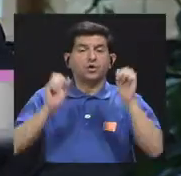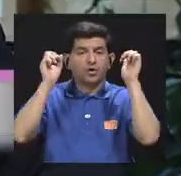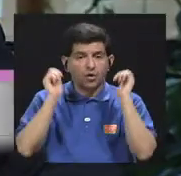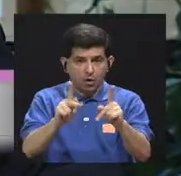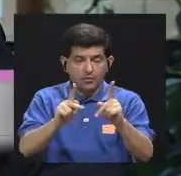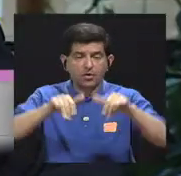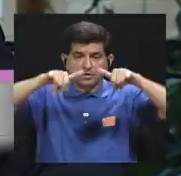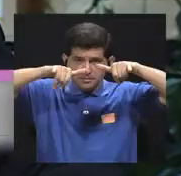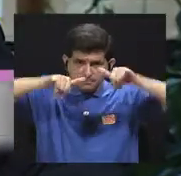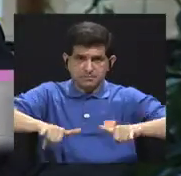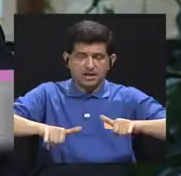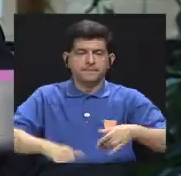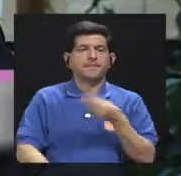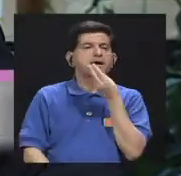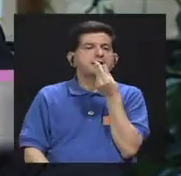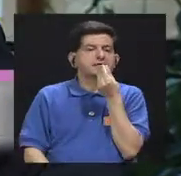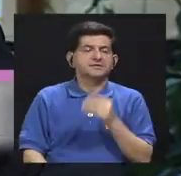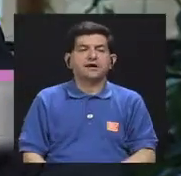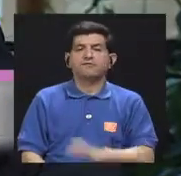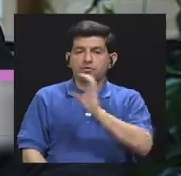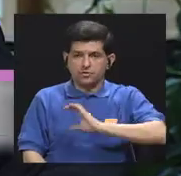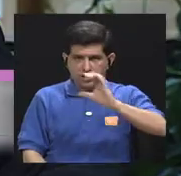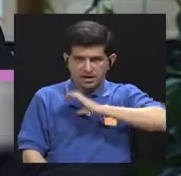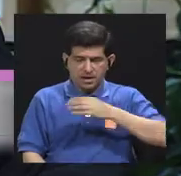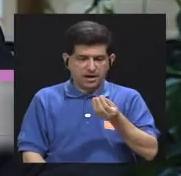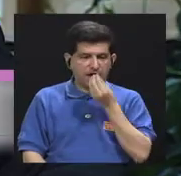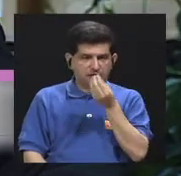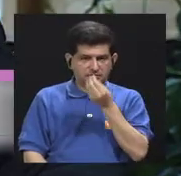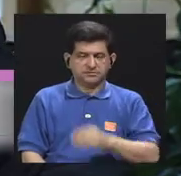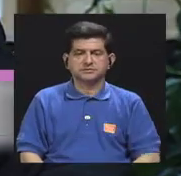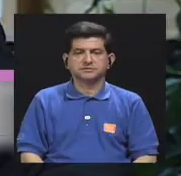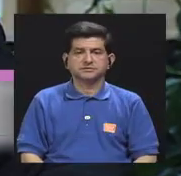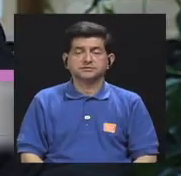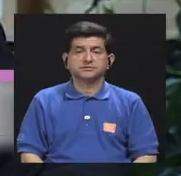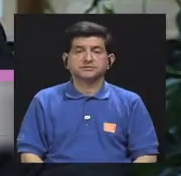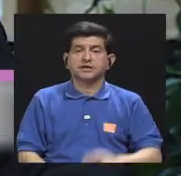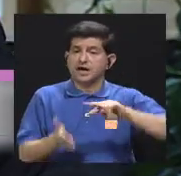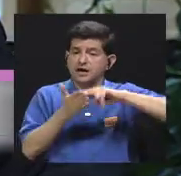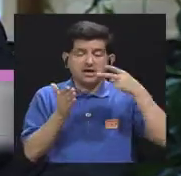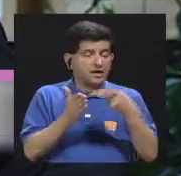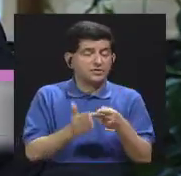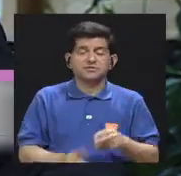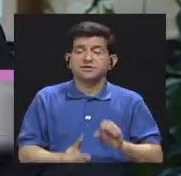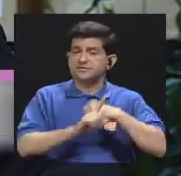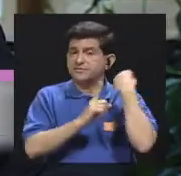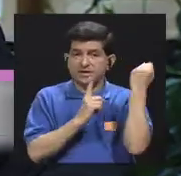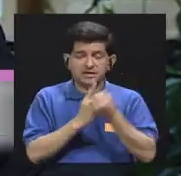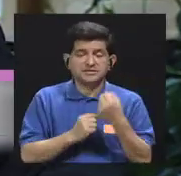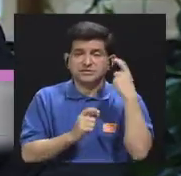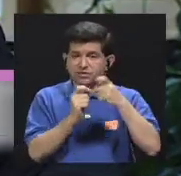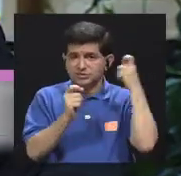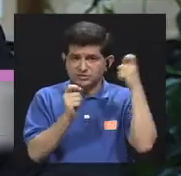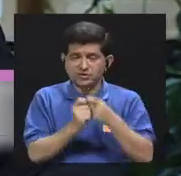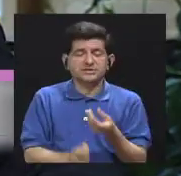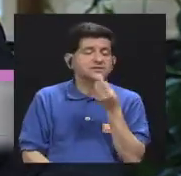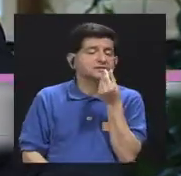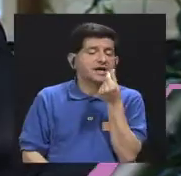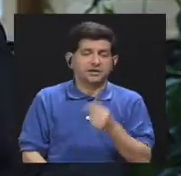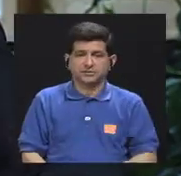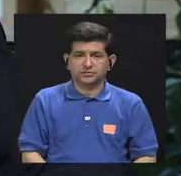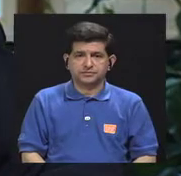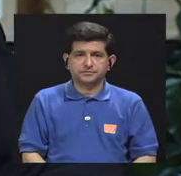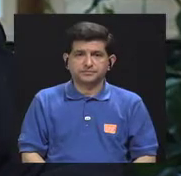permitan mantener el sabor y las propiedades al alimento y que no sea expensa propiamente del sabor